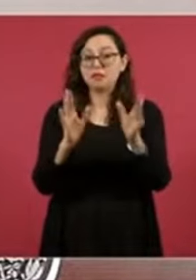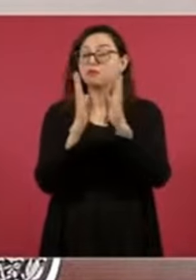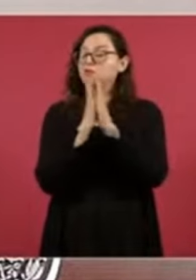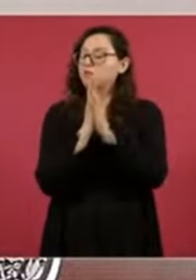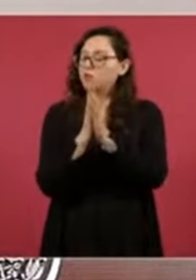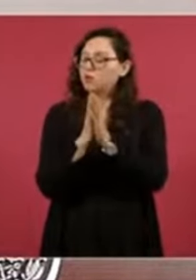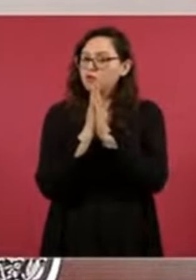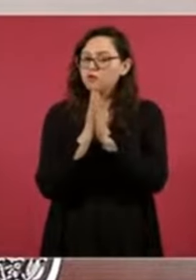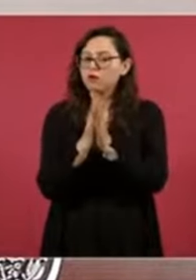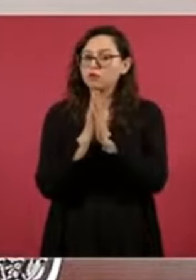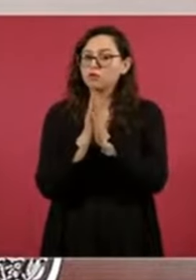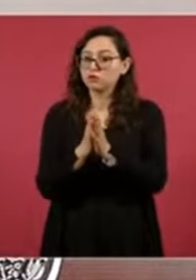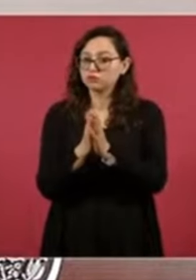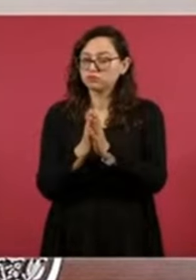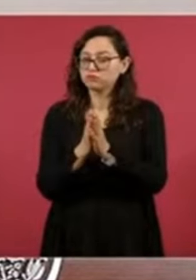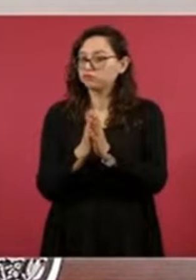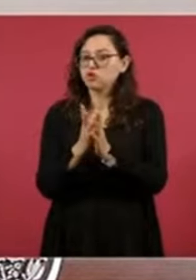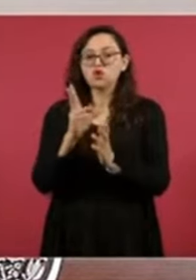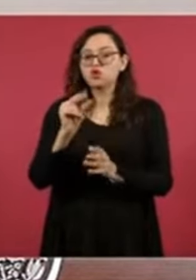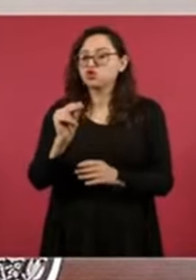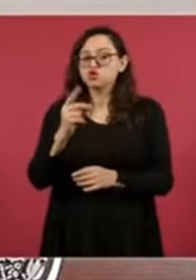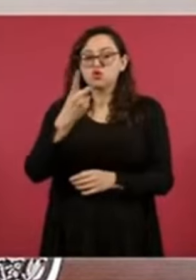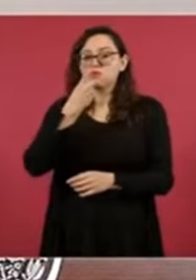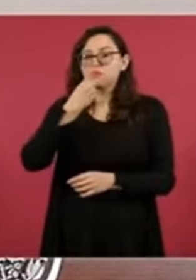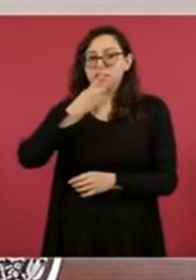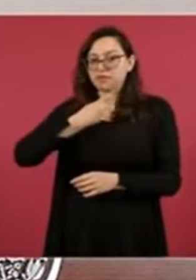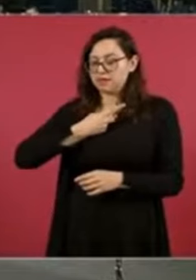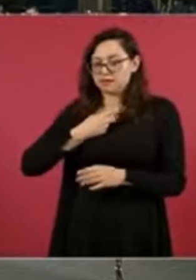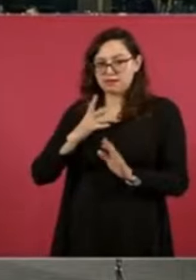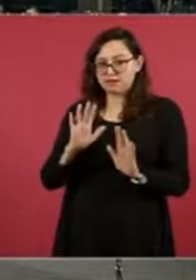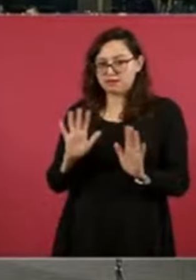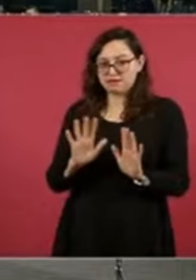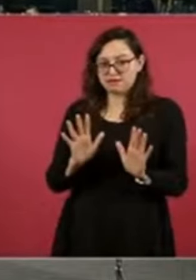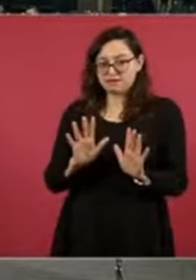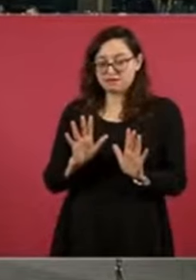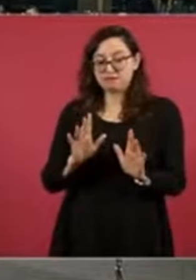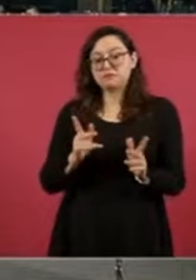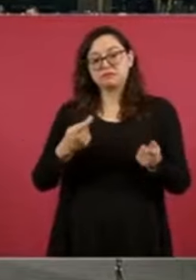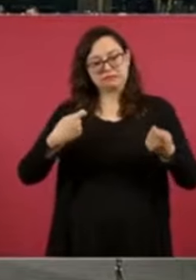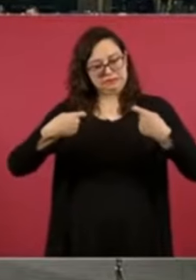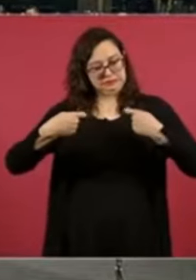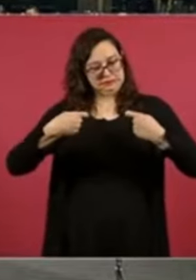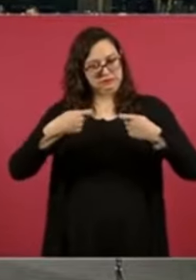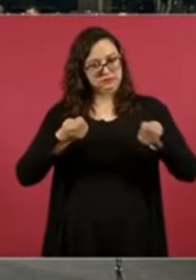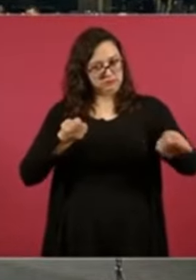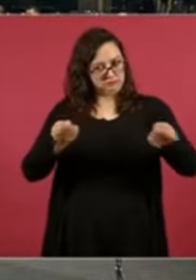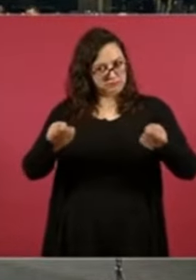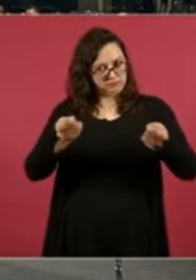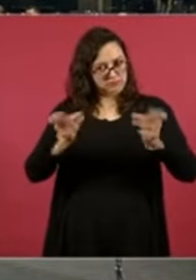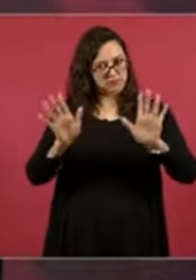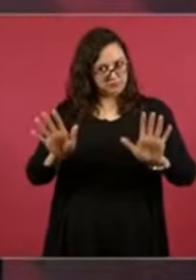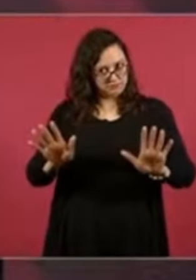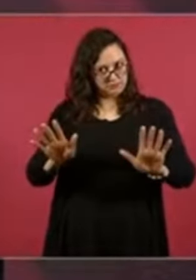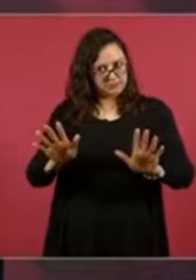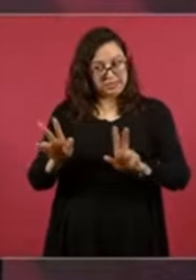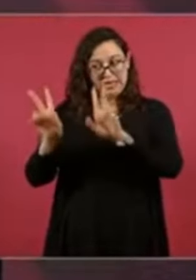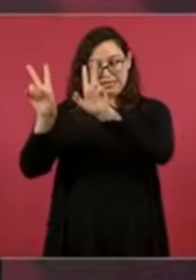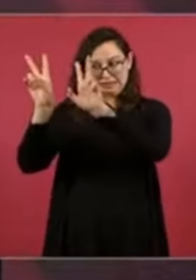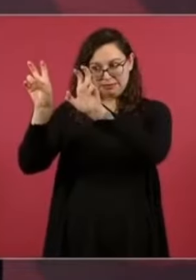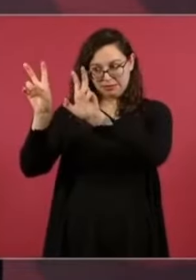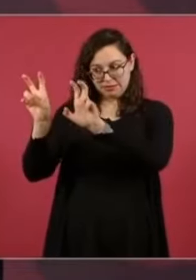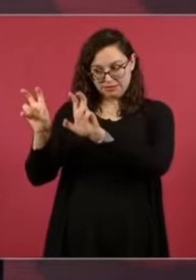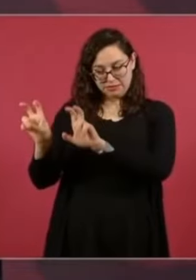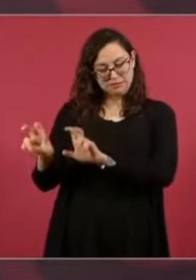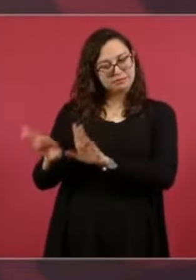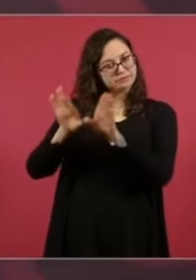Ya ustedes me dicen si puedo o no puedo, pero ayuden para que no se